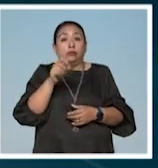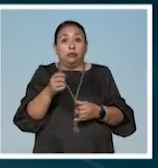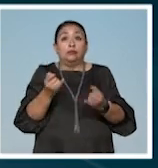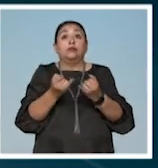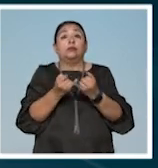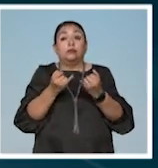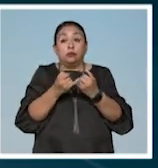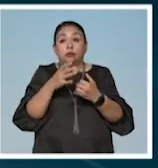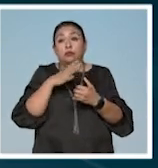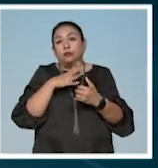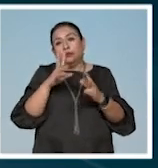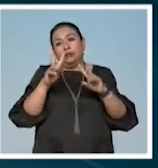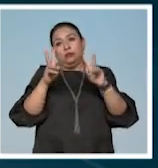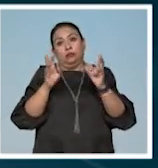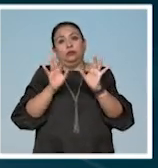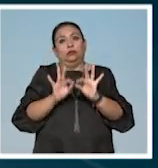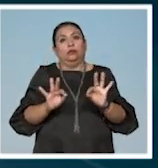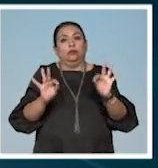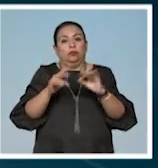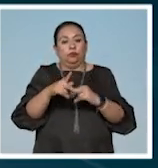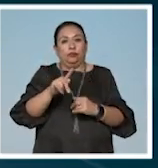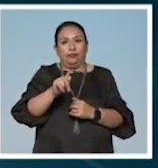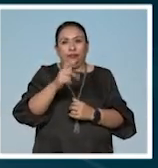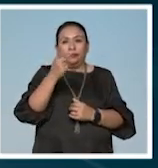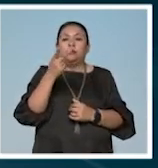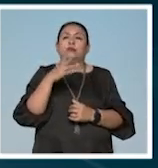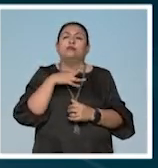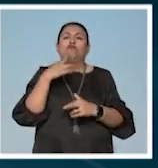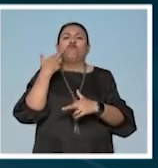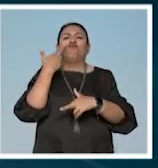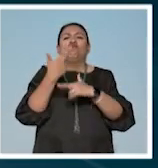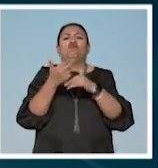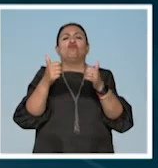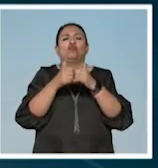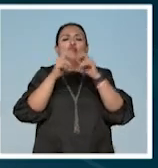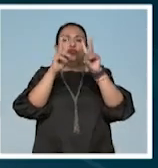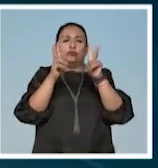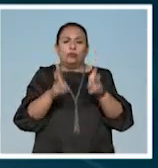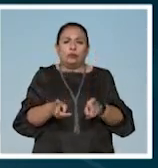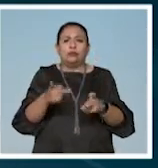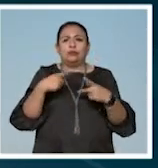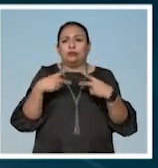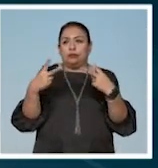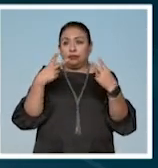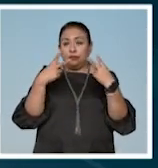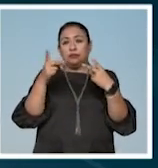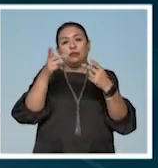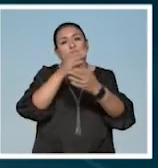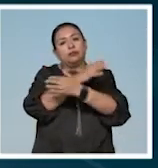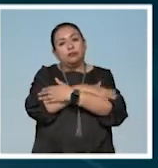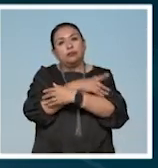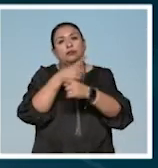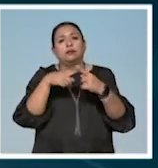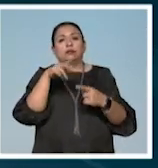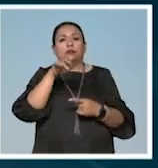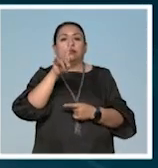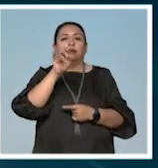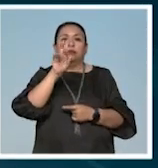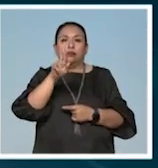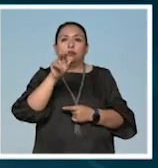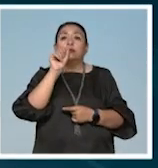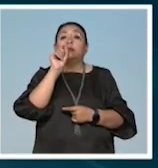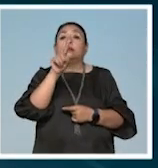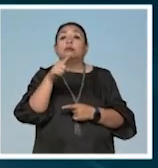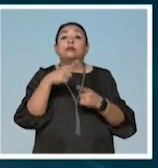de abordar un asunto importante de Canal 22, que es la responsabilidad con sus contenidos. Con las audiencias y un abrazo al maestro Néstor y por supuesto